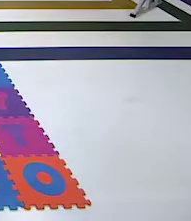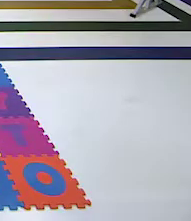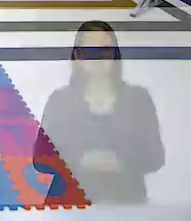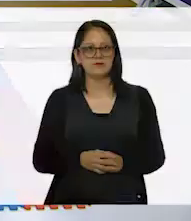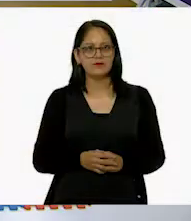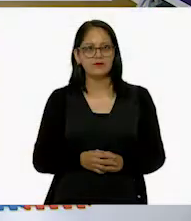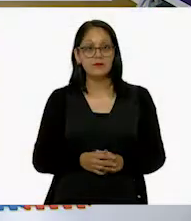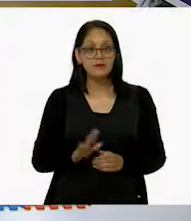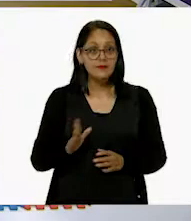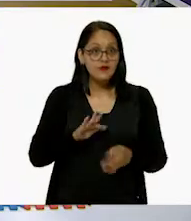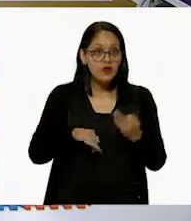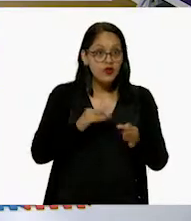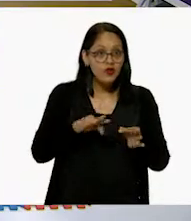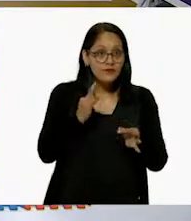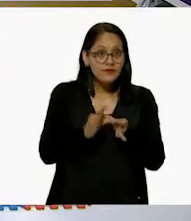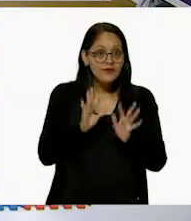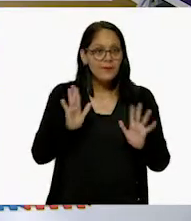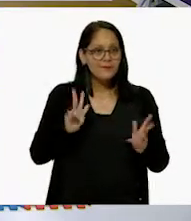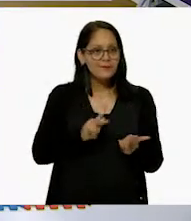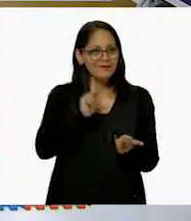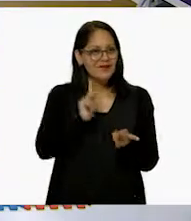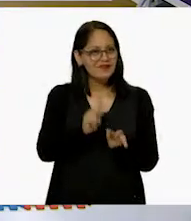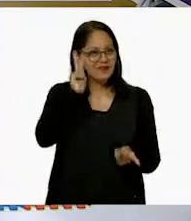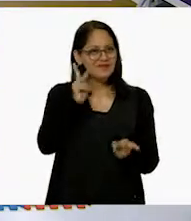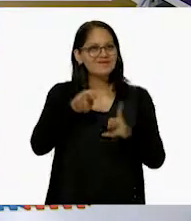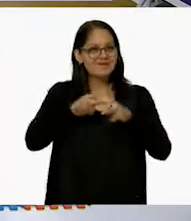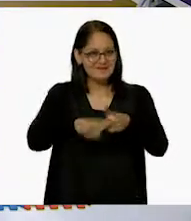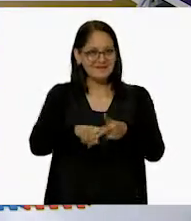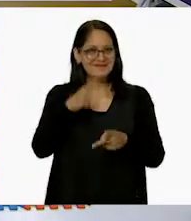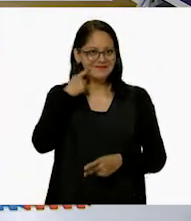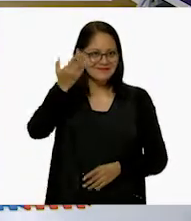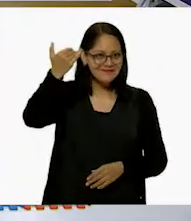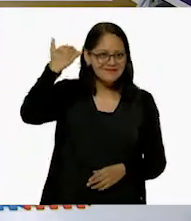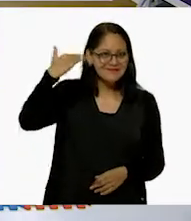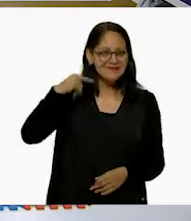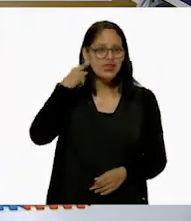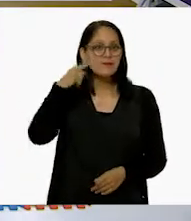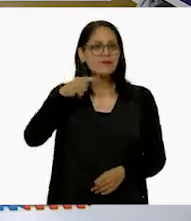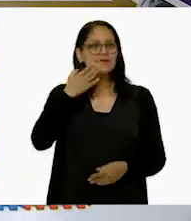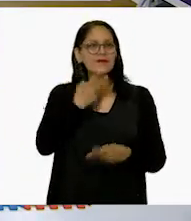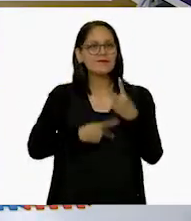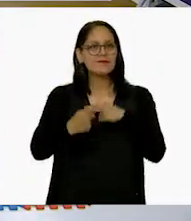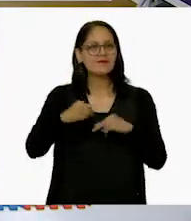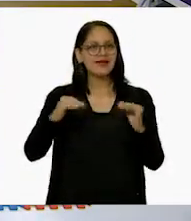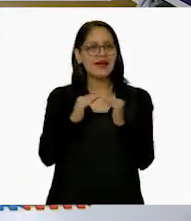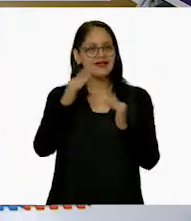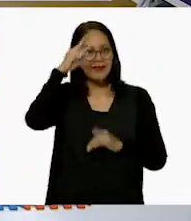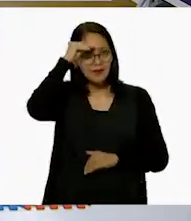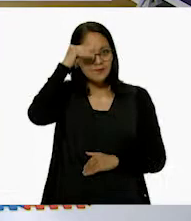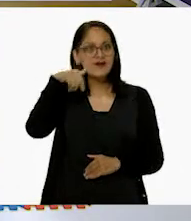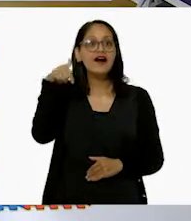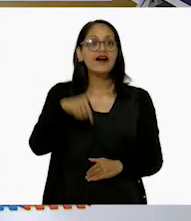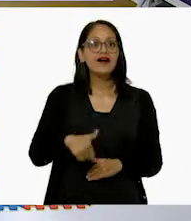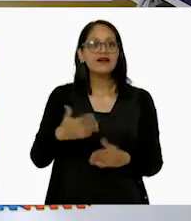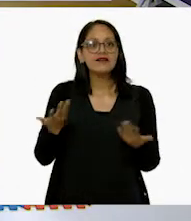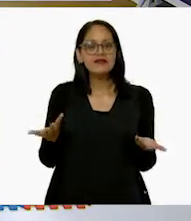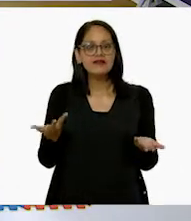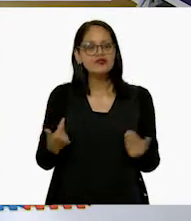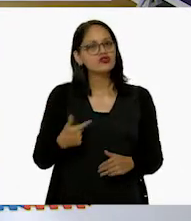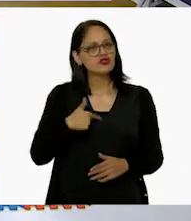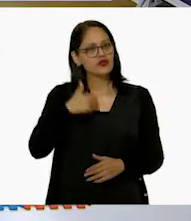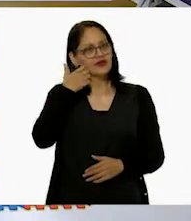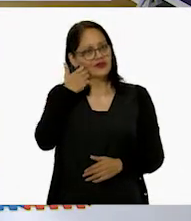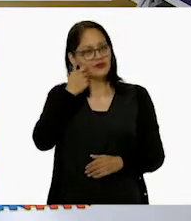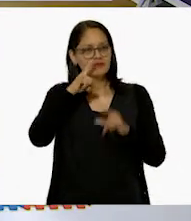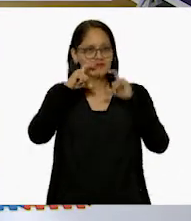¡Ya estamos todos! ¡Perfecto! ¡Entonces comencemos! ¡Venganse para acá! ¡Hola! ¡Bienvenidas y bienvenidos a Aprendo en Casa! Yo quisiera